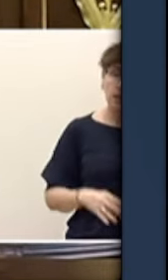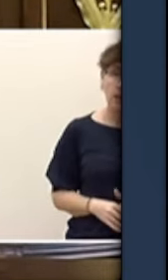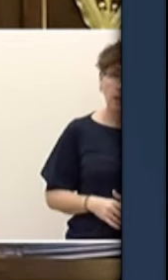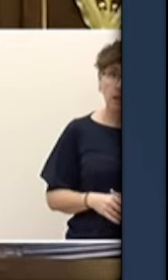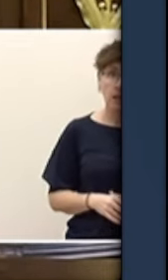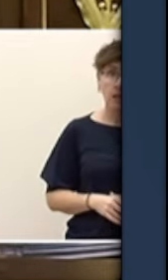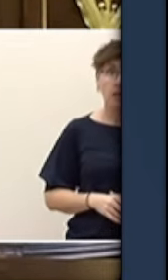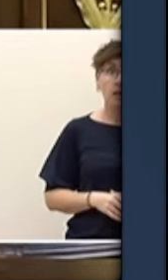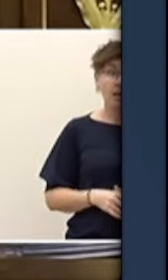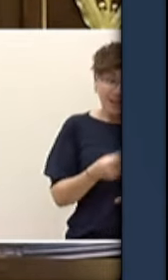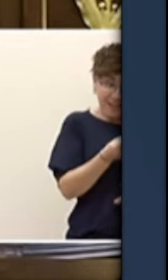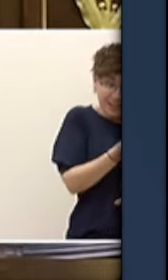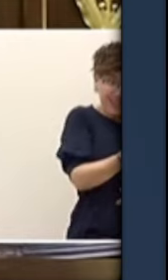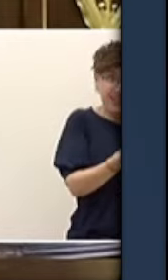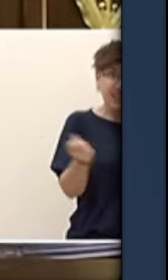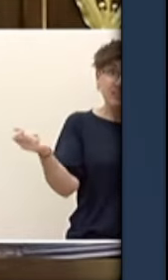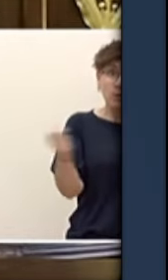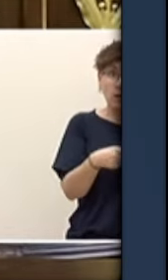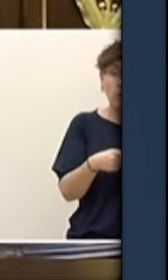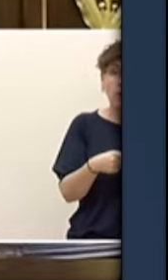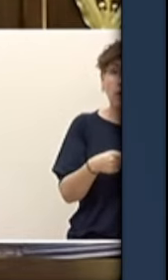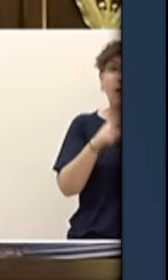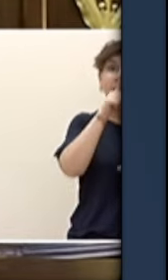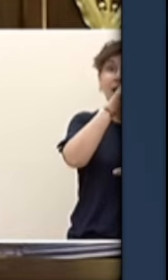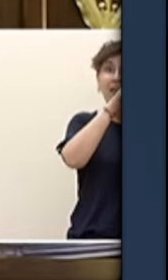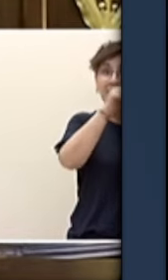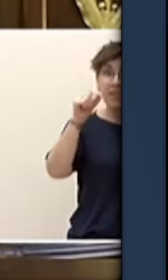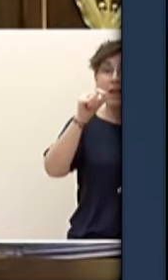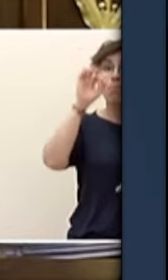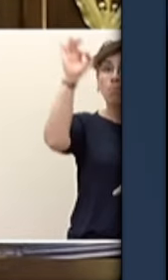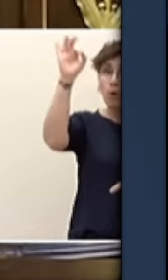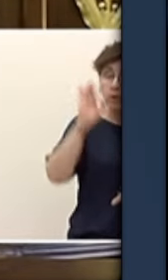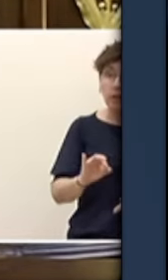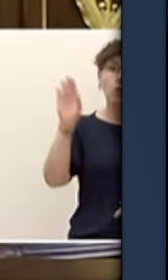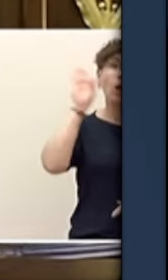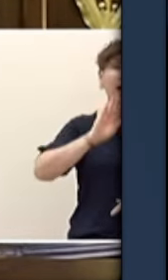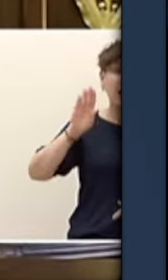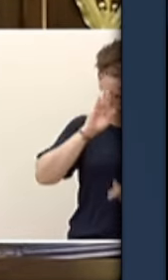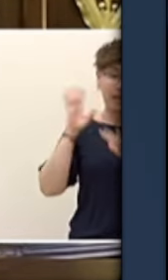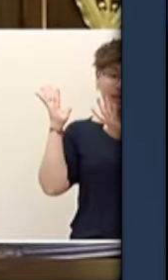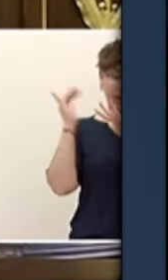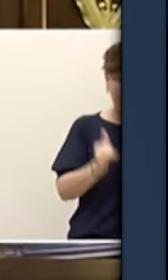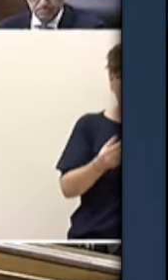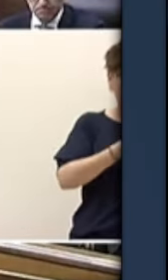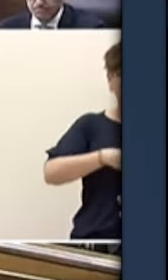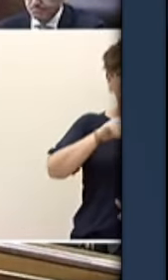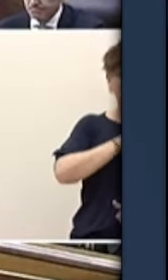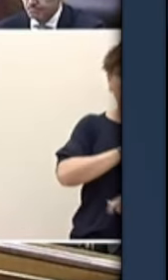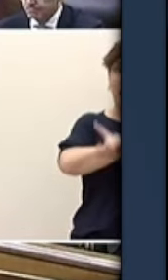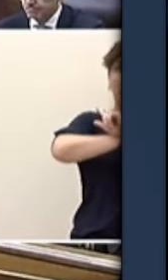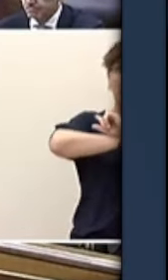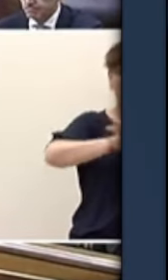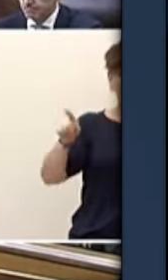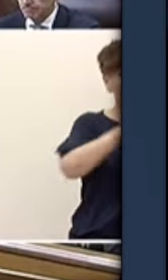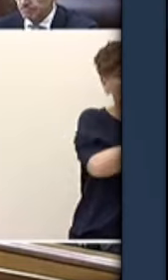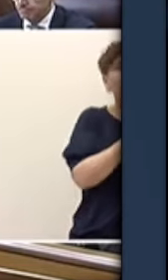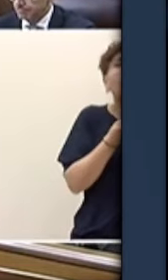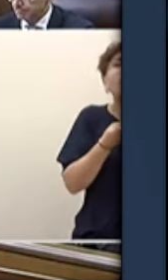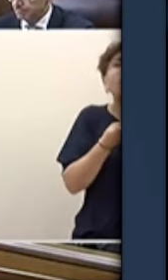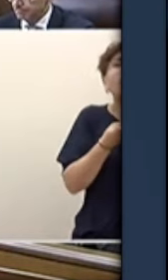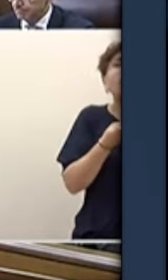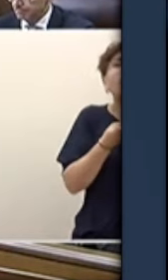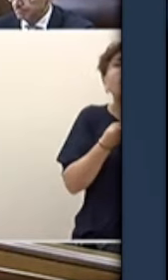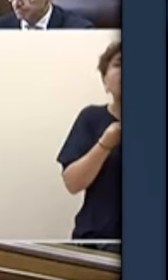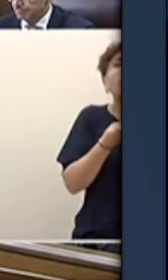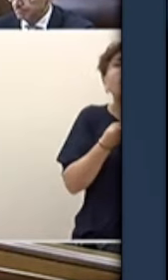los ilegales que entran en nuestro país y a los que ustedes llaman traen y permiten entrar y mantienen con ayudas sociales que los españoles pagan con sus impuestos.